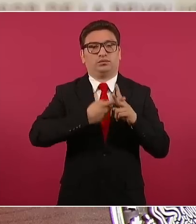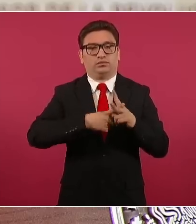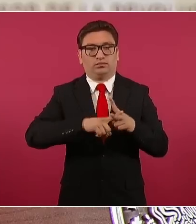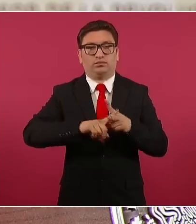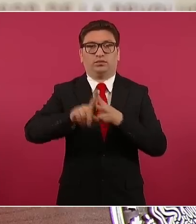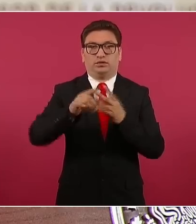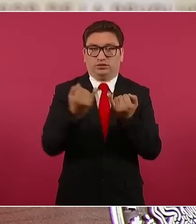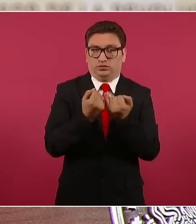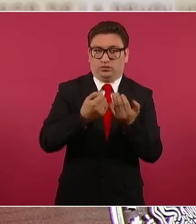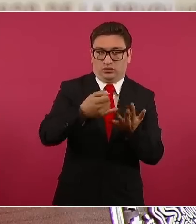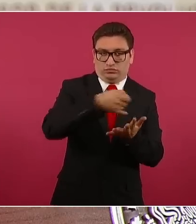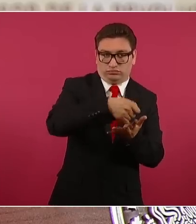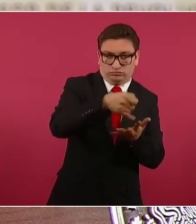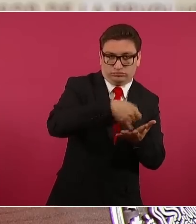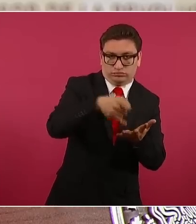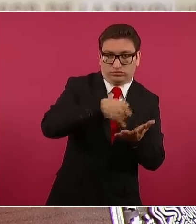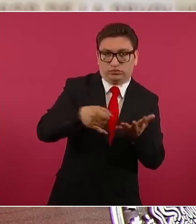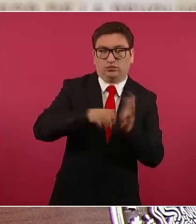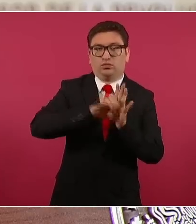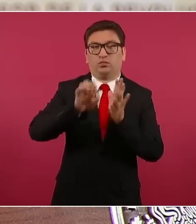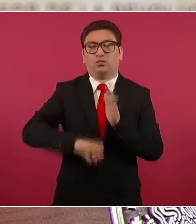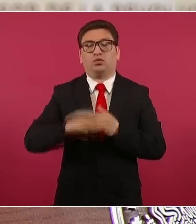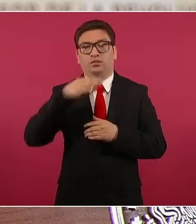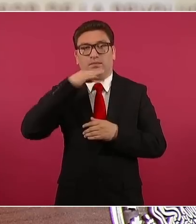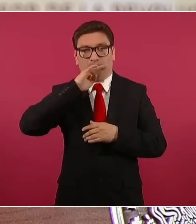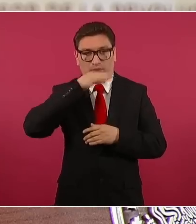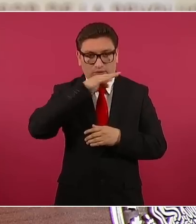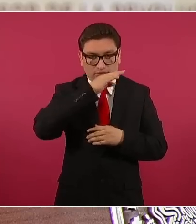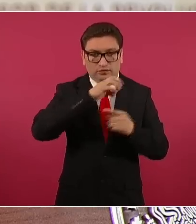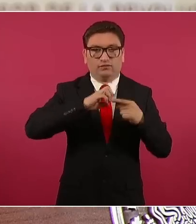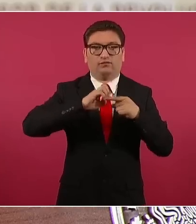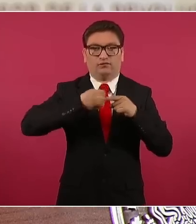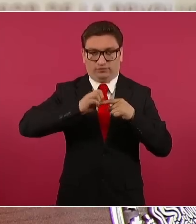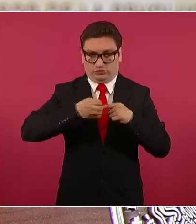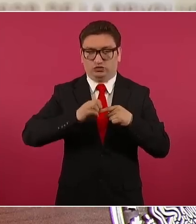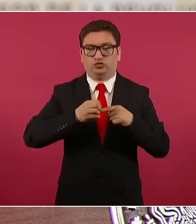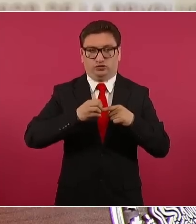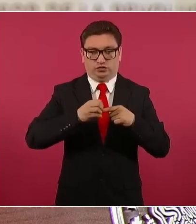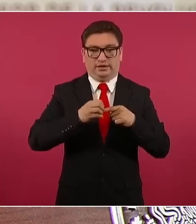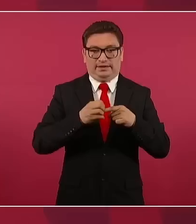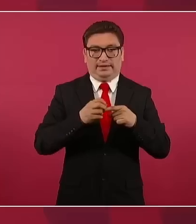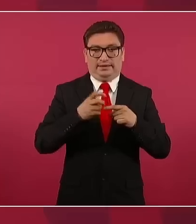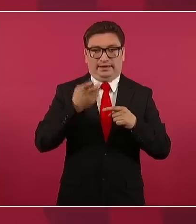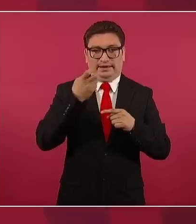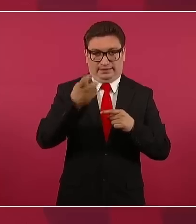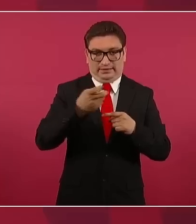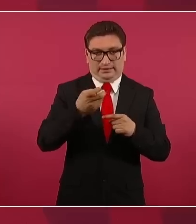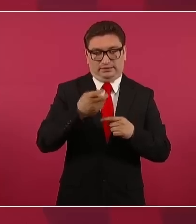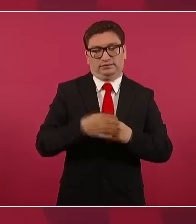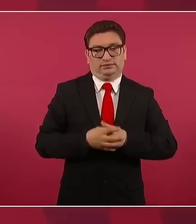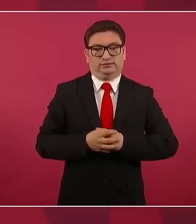cultivos básicos, con maíz y frijol, que se intercalen